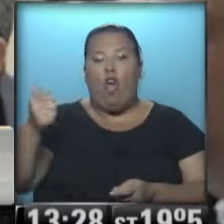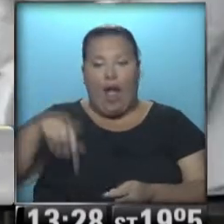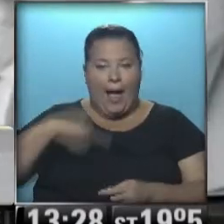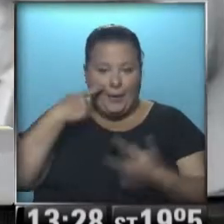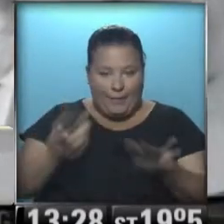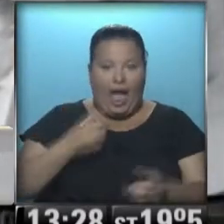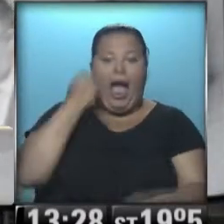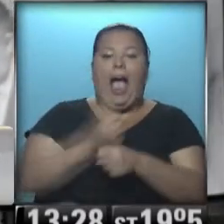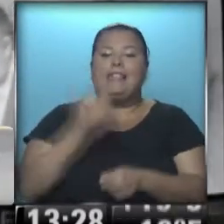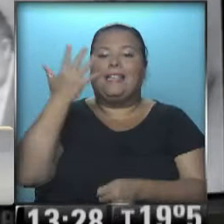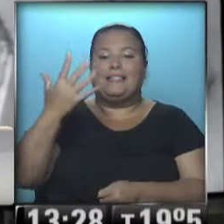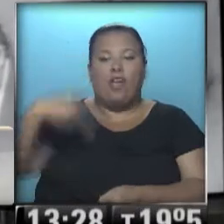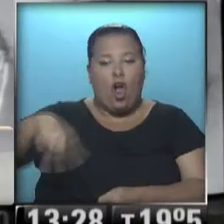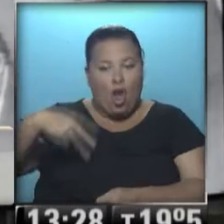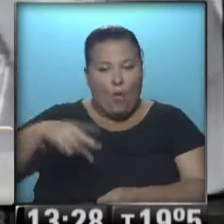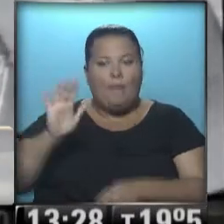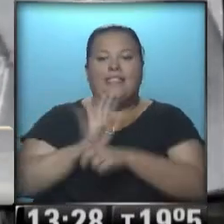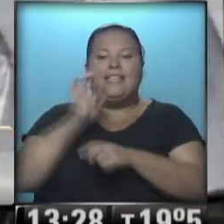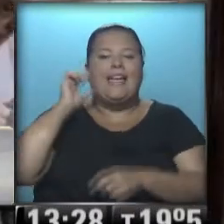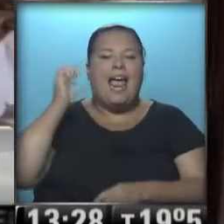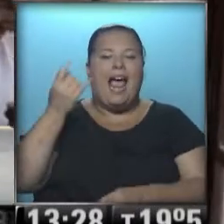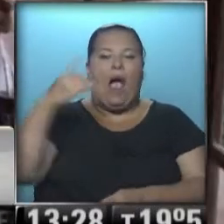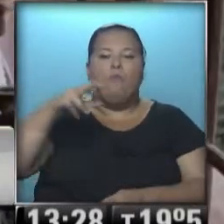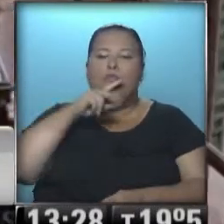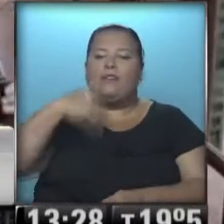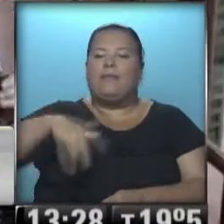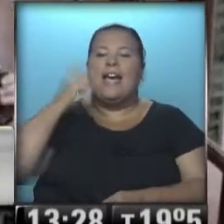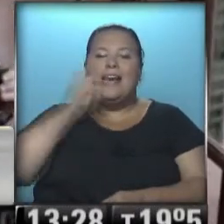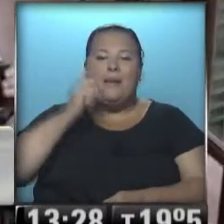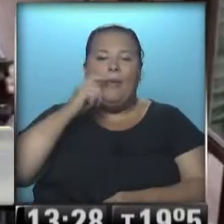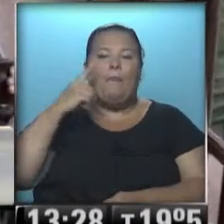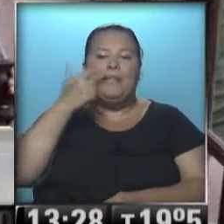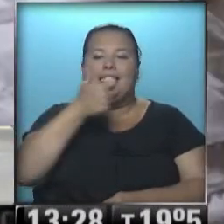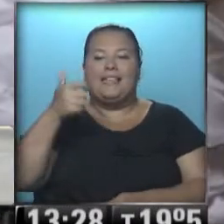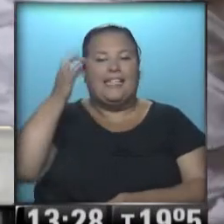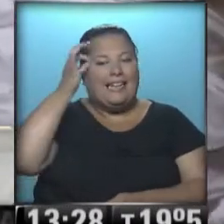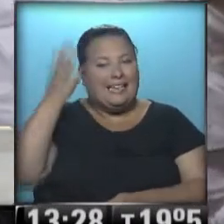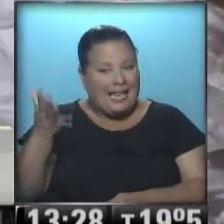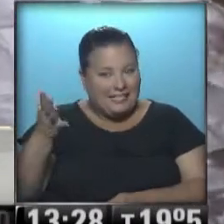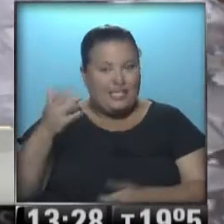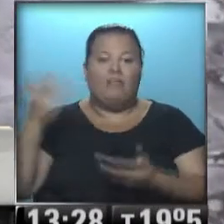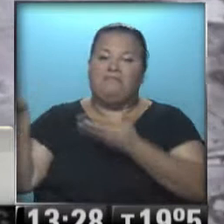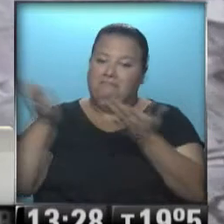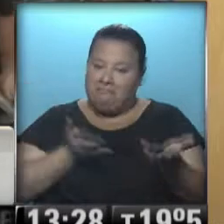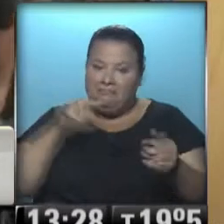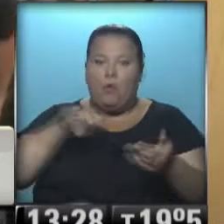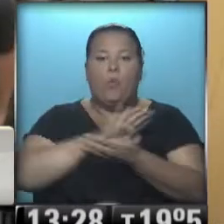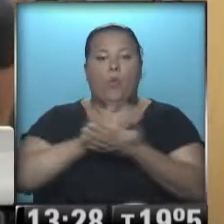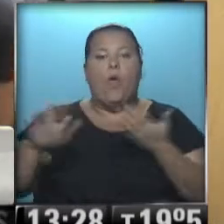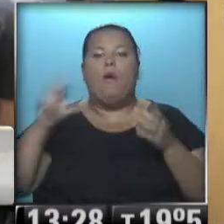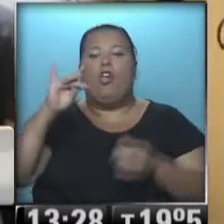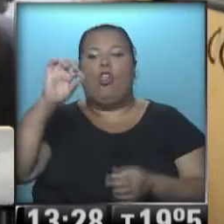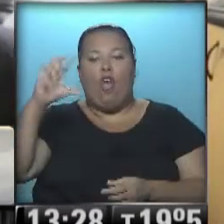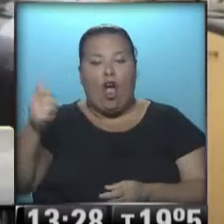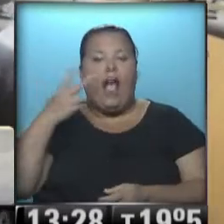días hasta el 5 de noviembre en el Cine Gomont, allí en Rivadavia, 1635. Así que bienvenida a esta nueva edición del